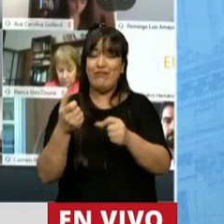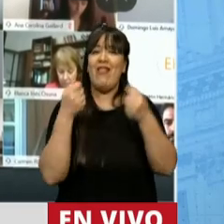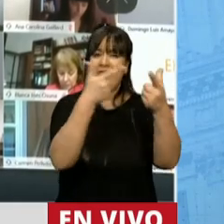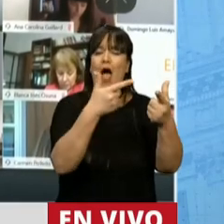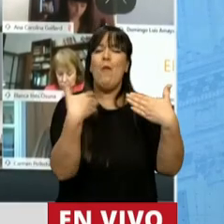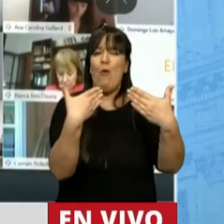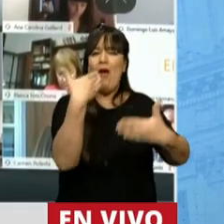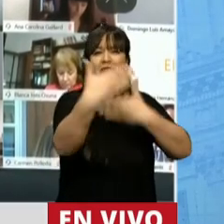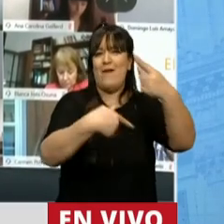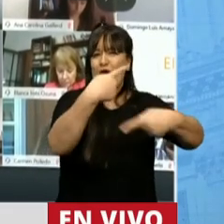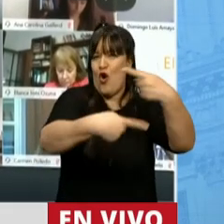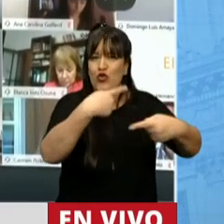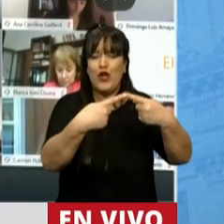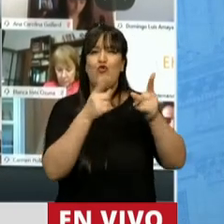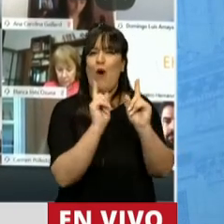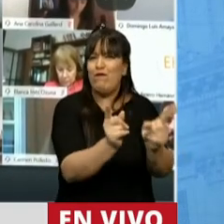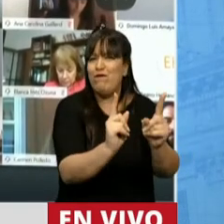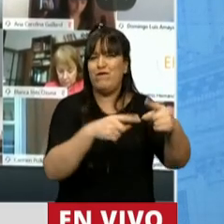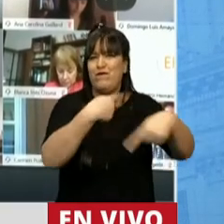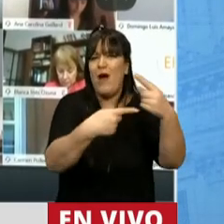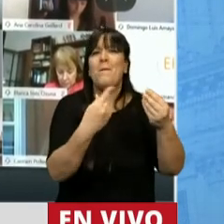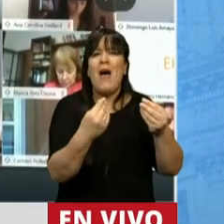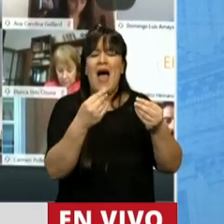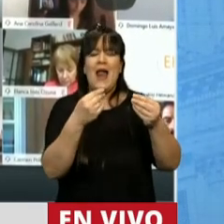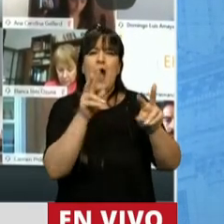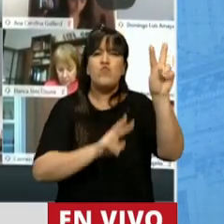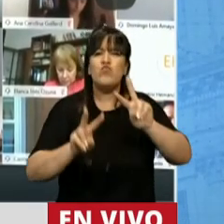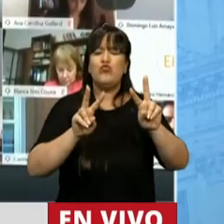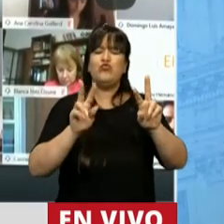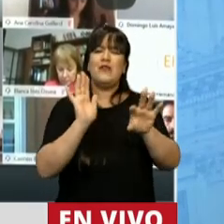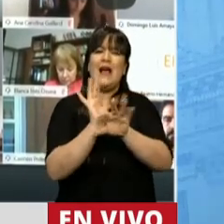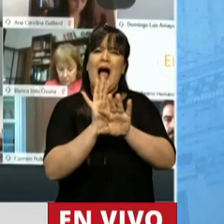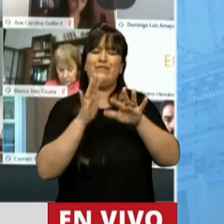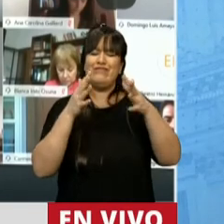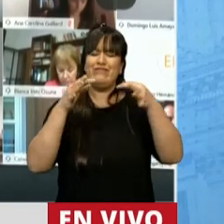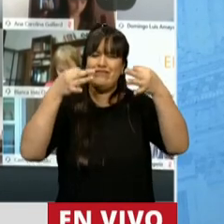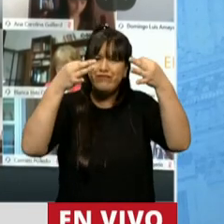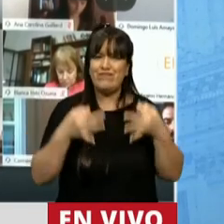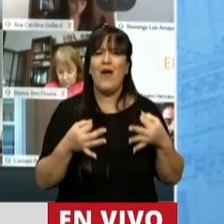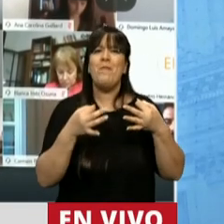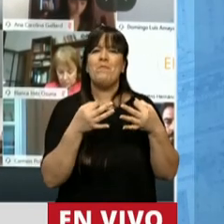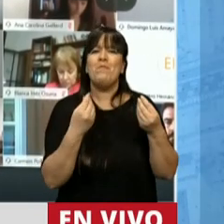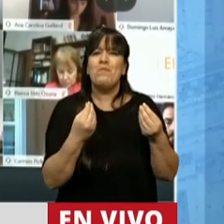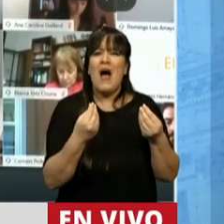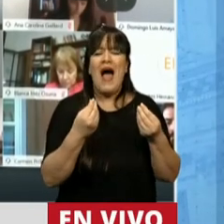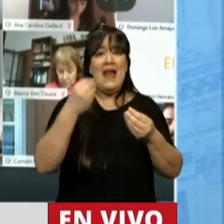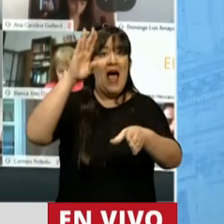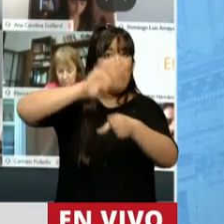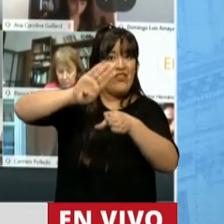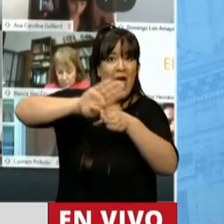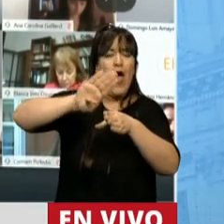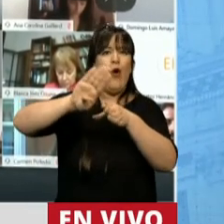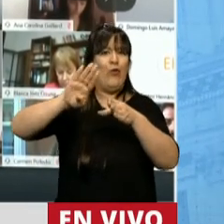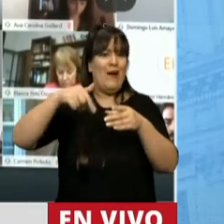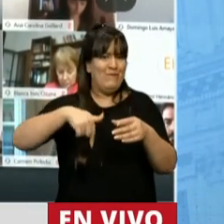seguir avanzando en este proceso de normalización para convertir en sostenible el endeudamiento